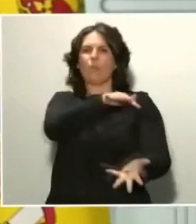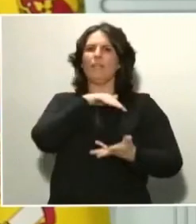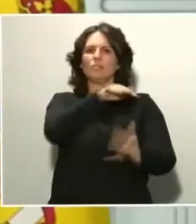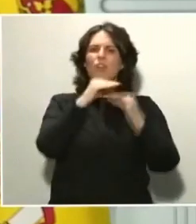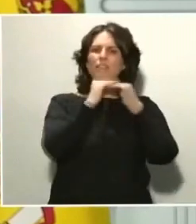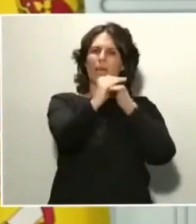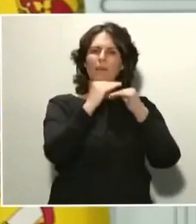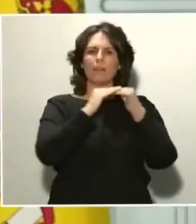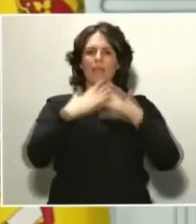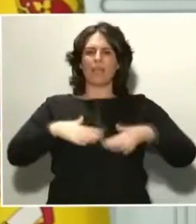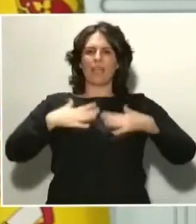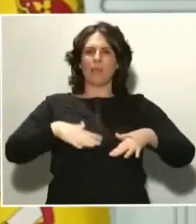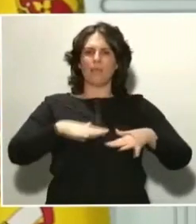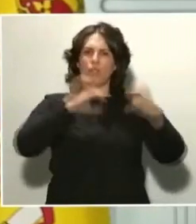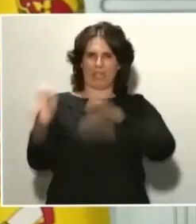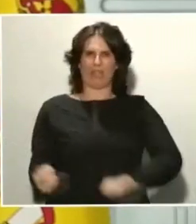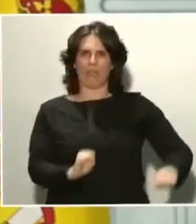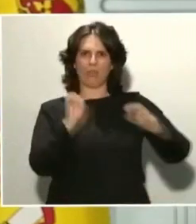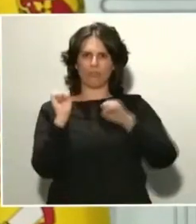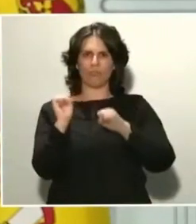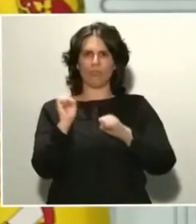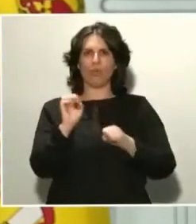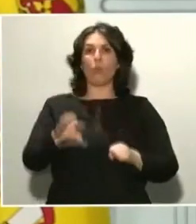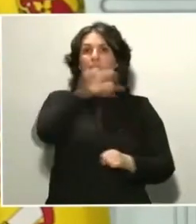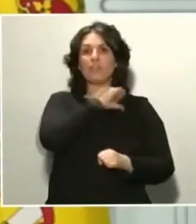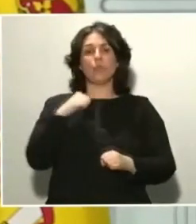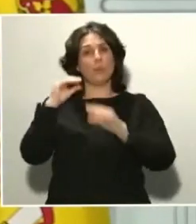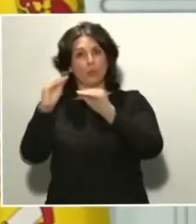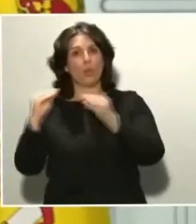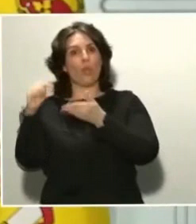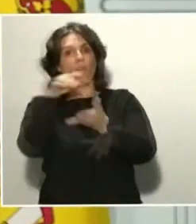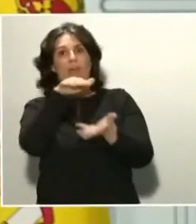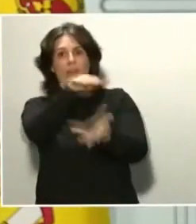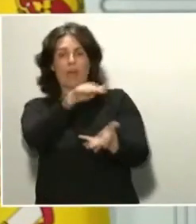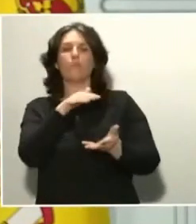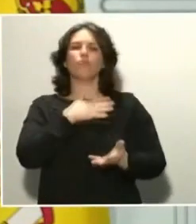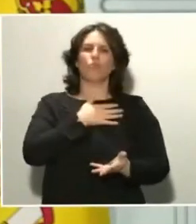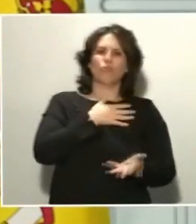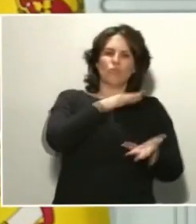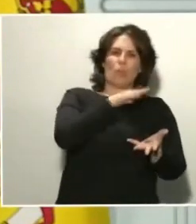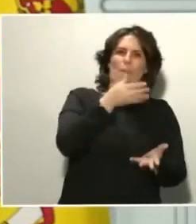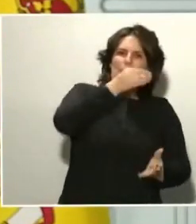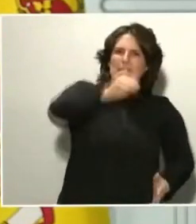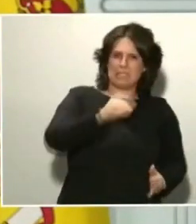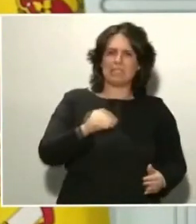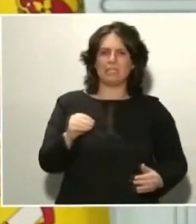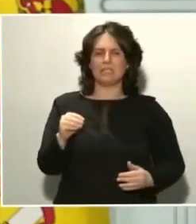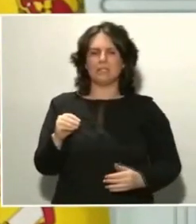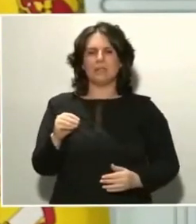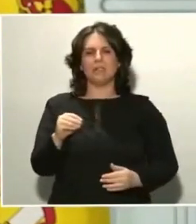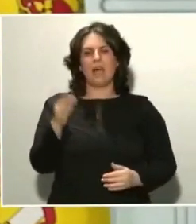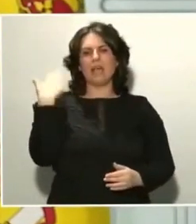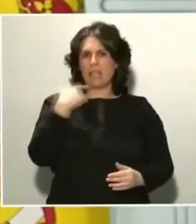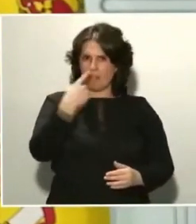complementando la acción que hacen las comunidades autónomas. Insistí ayer, insistí ayer, en que el papel del gobierno de España en este sentido